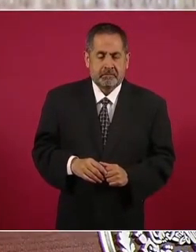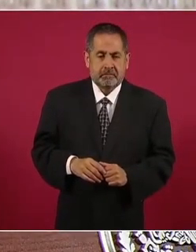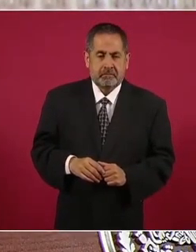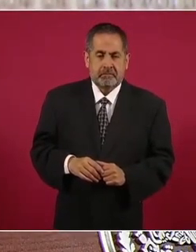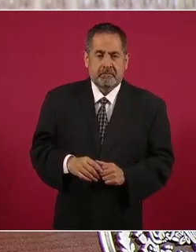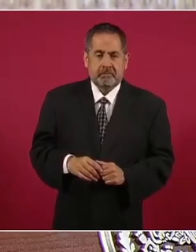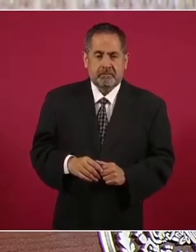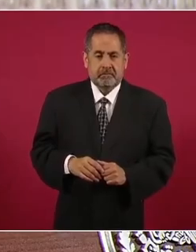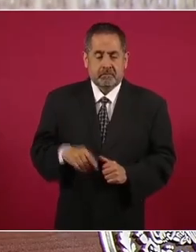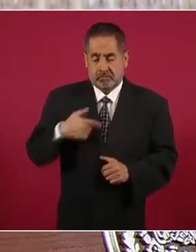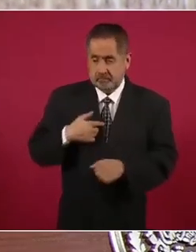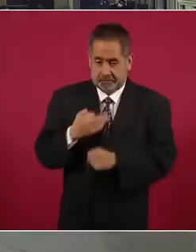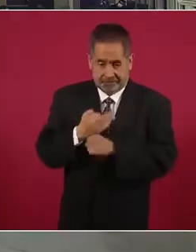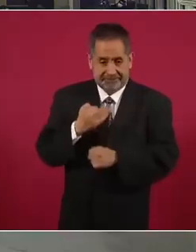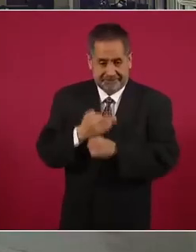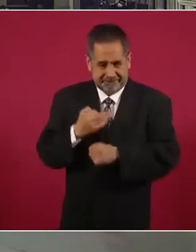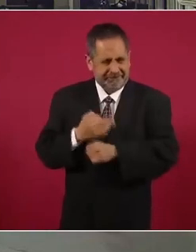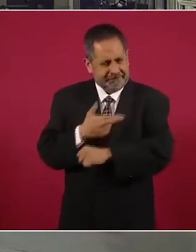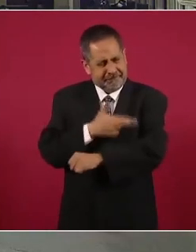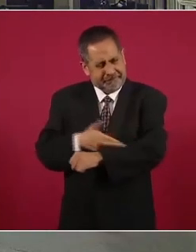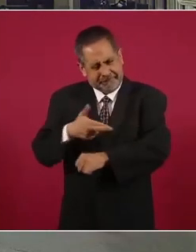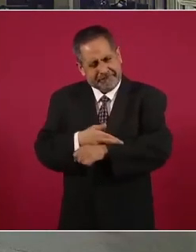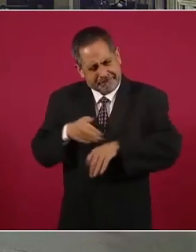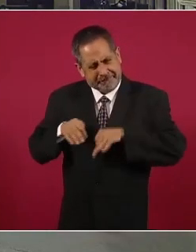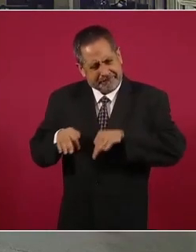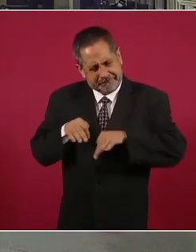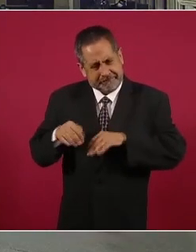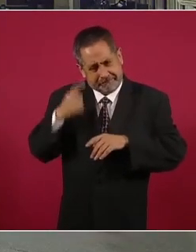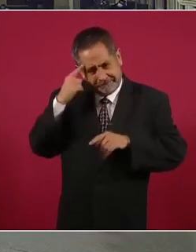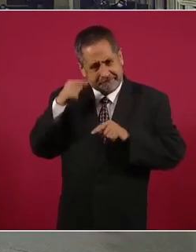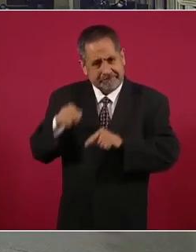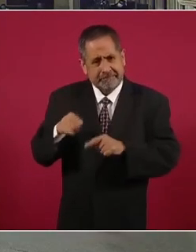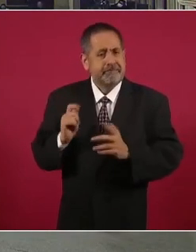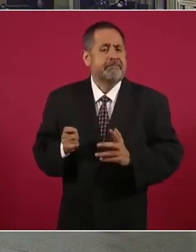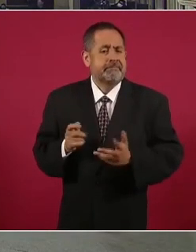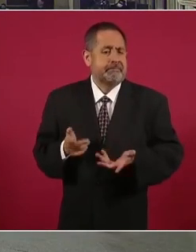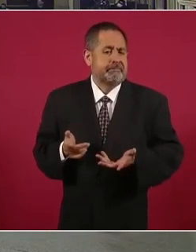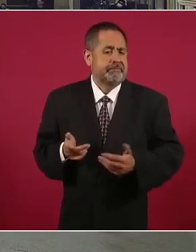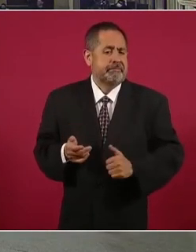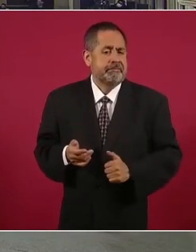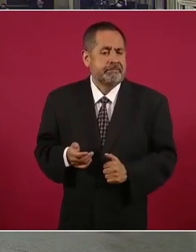lo que estoy haciendo es que